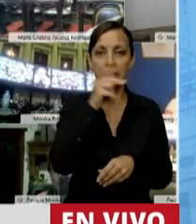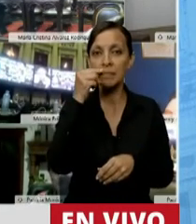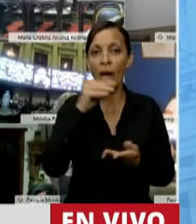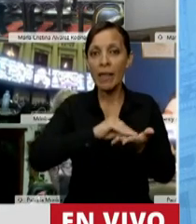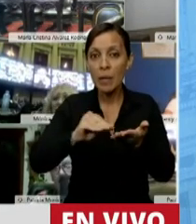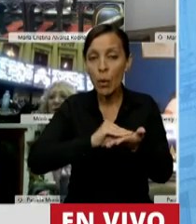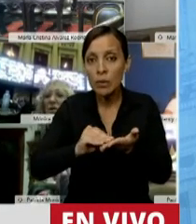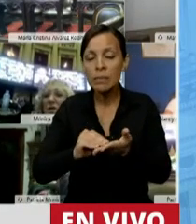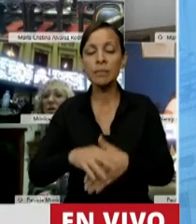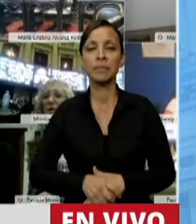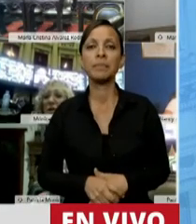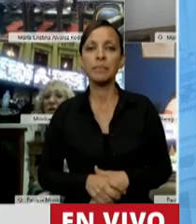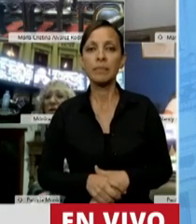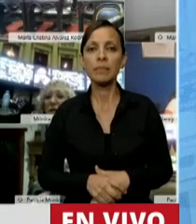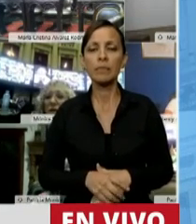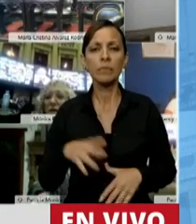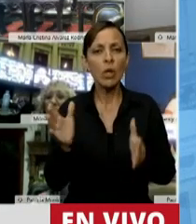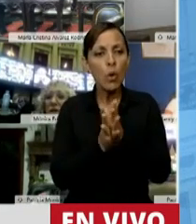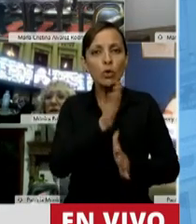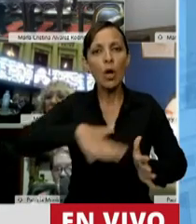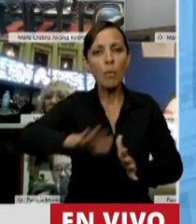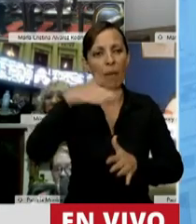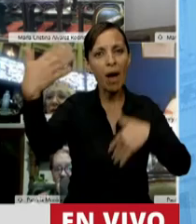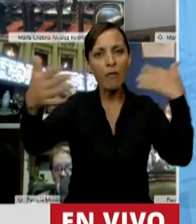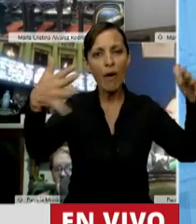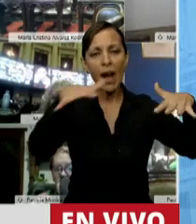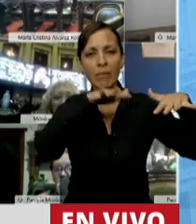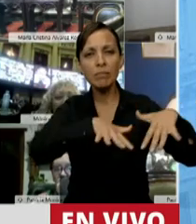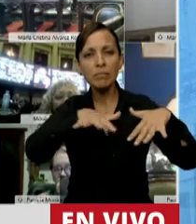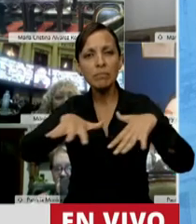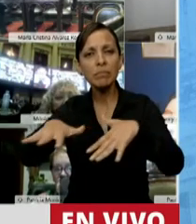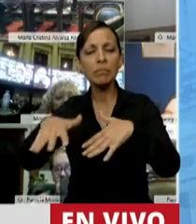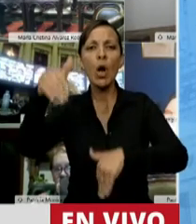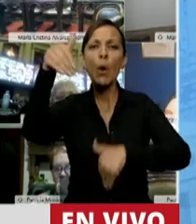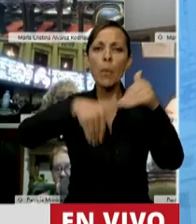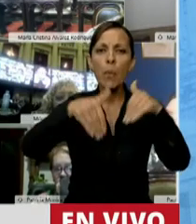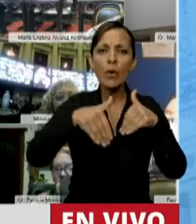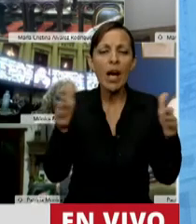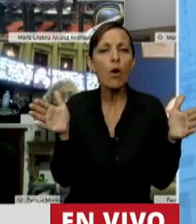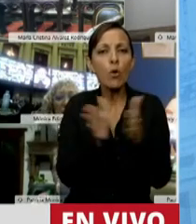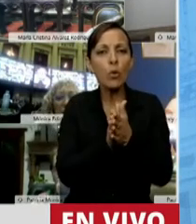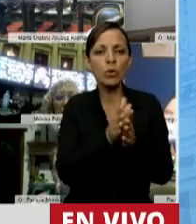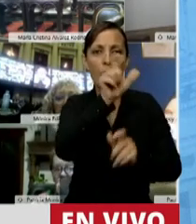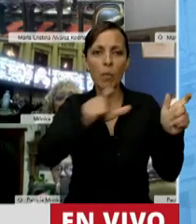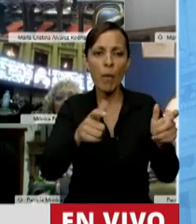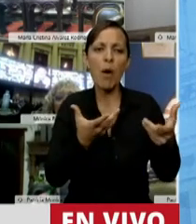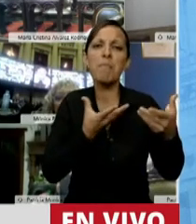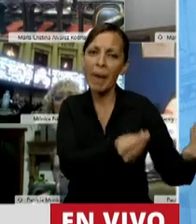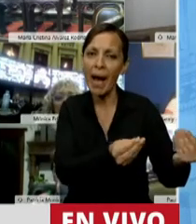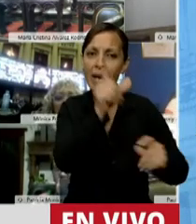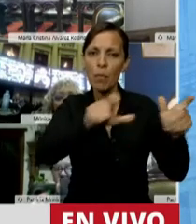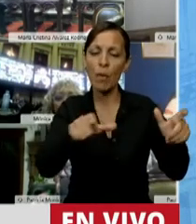diputados y diputadas, con el resto del pueblo en la calle, en caravanas, votar con el pueblo y para el pueblo,